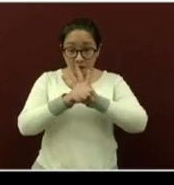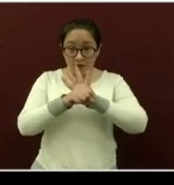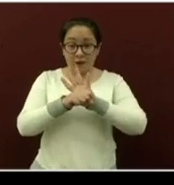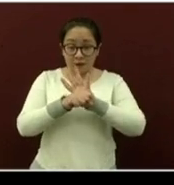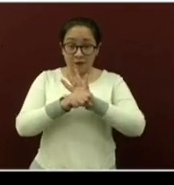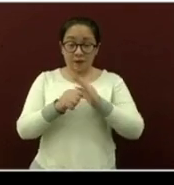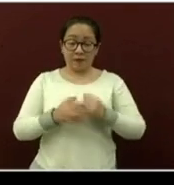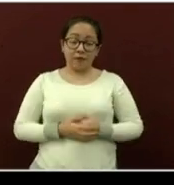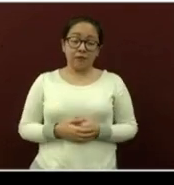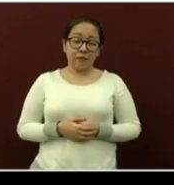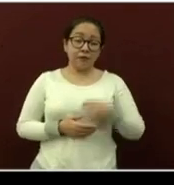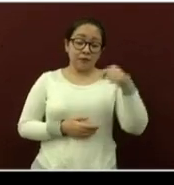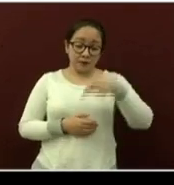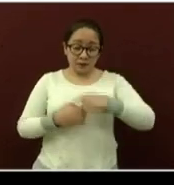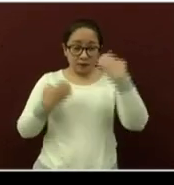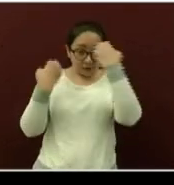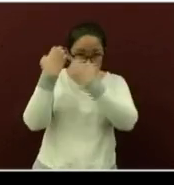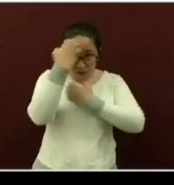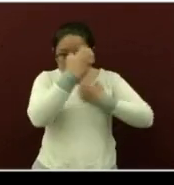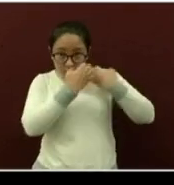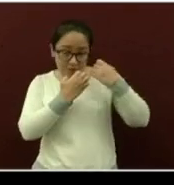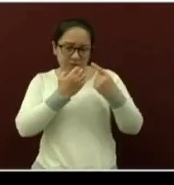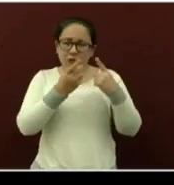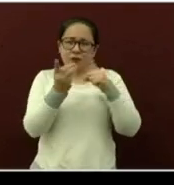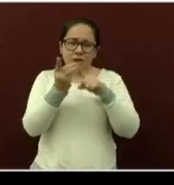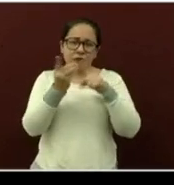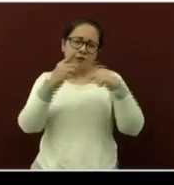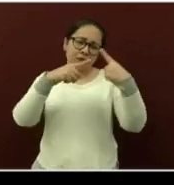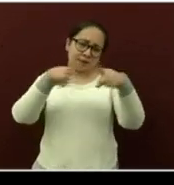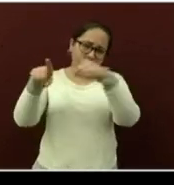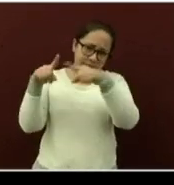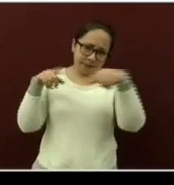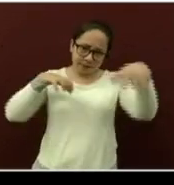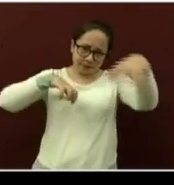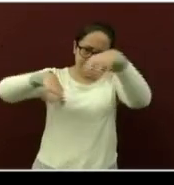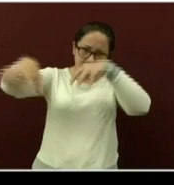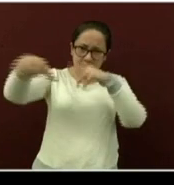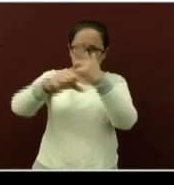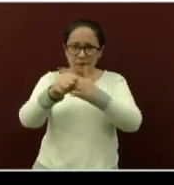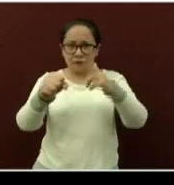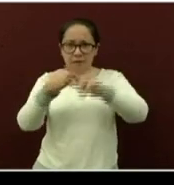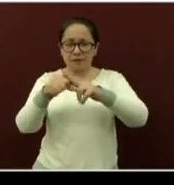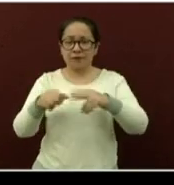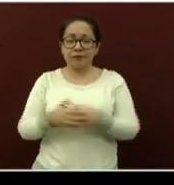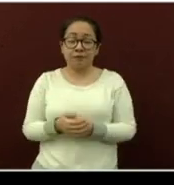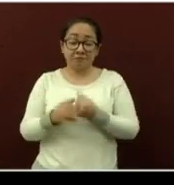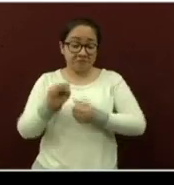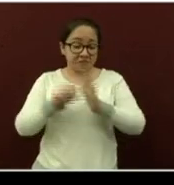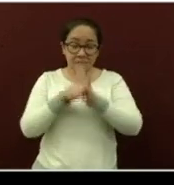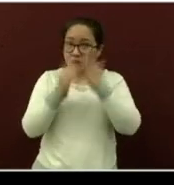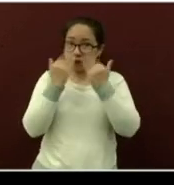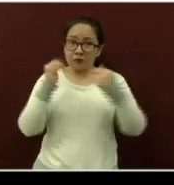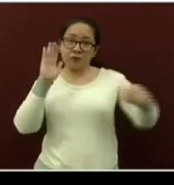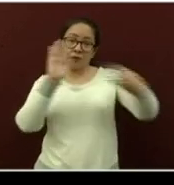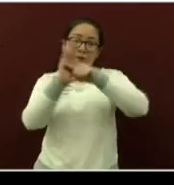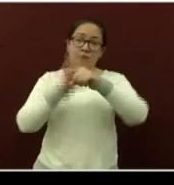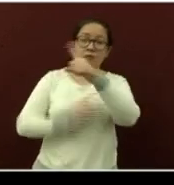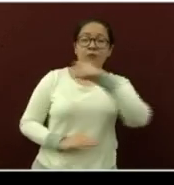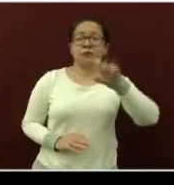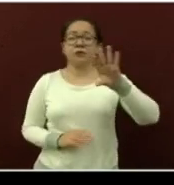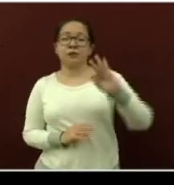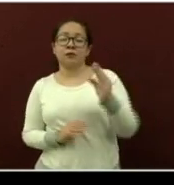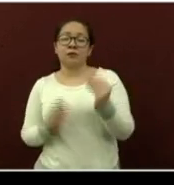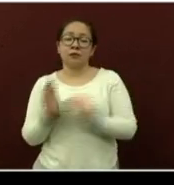-19 atendidos en las unidades de salud. Con resultado negativo, 140 mil